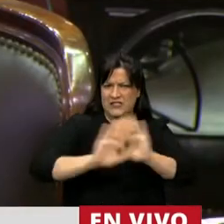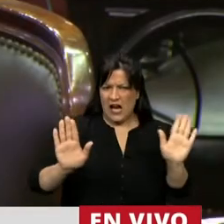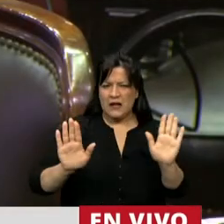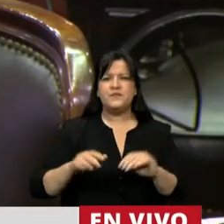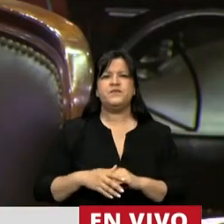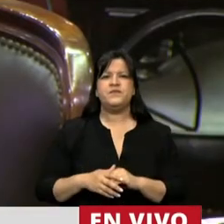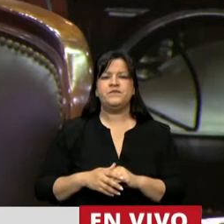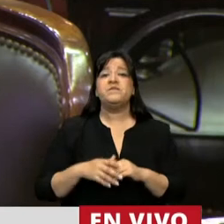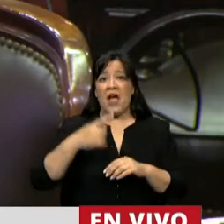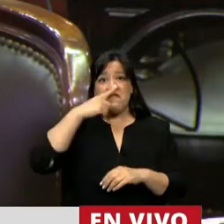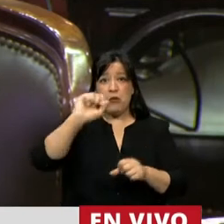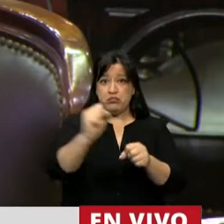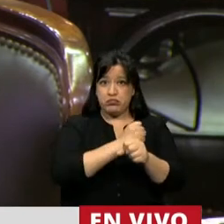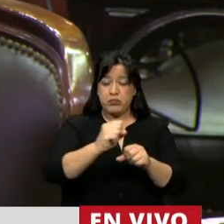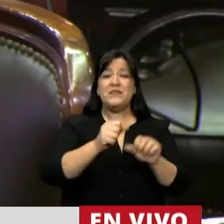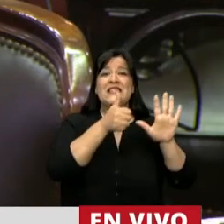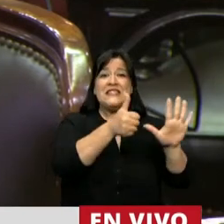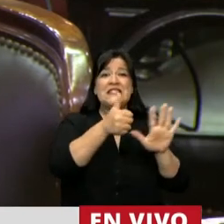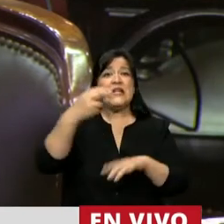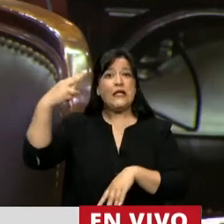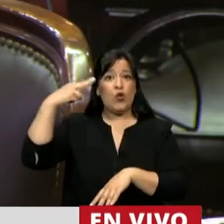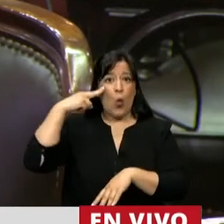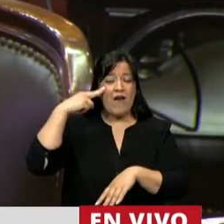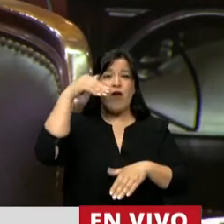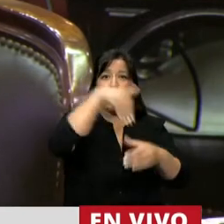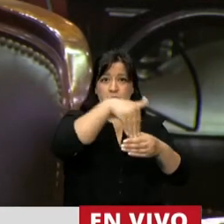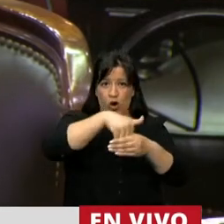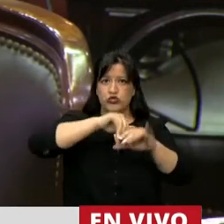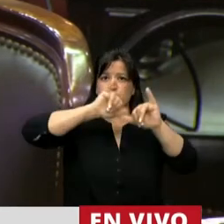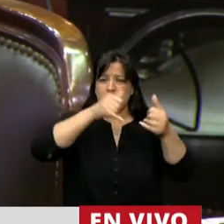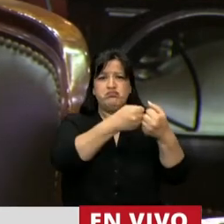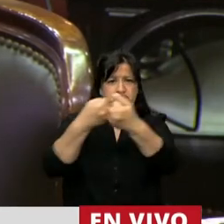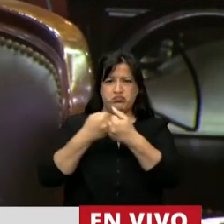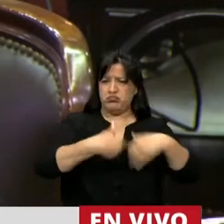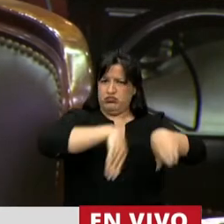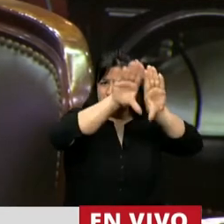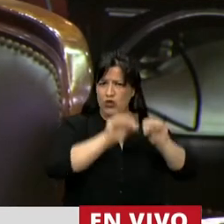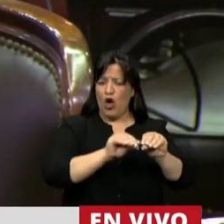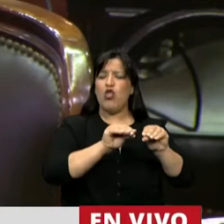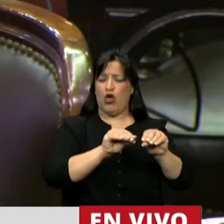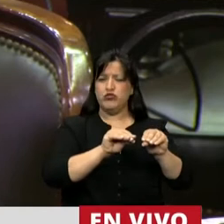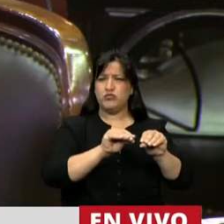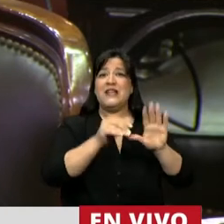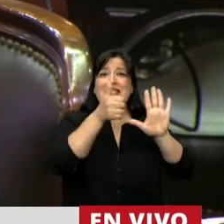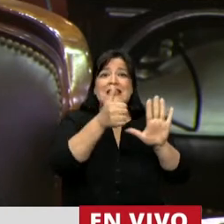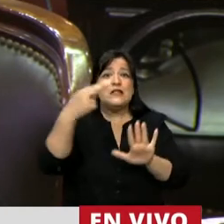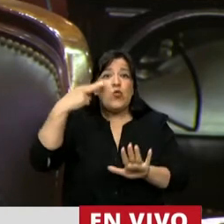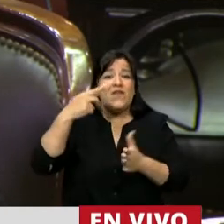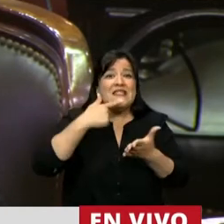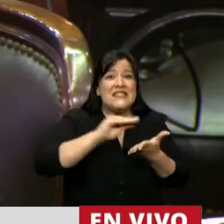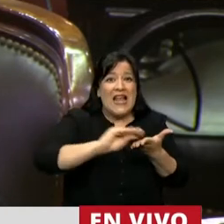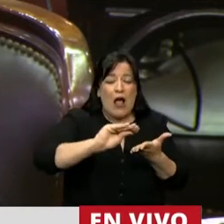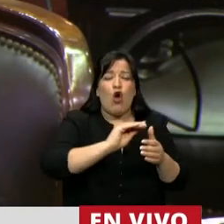resultó afirmativa por 69 votos, por unanimidad, los 69 senadores